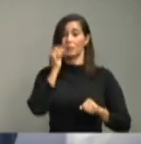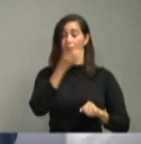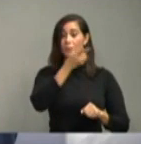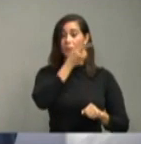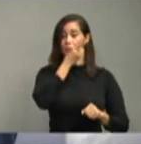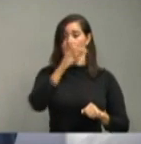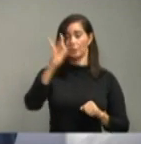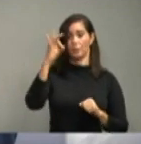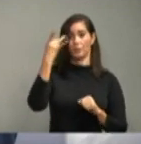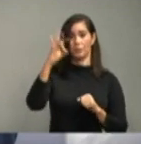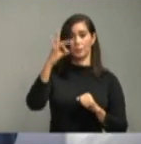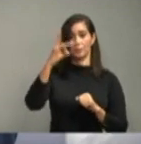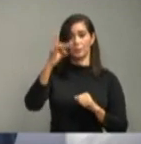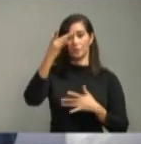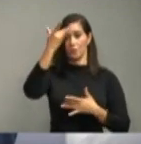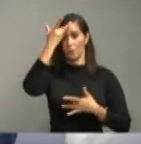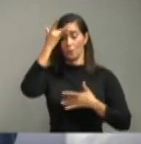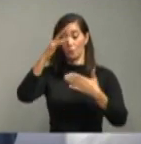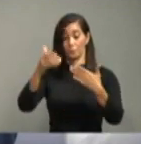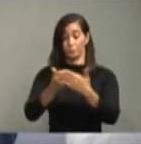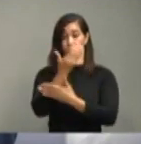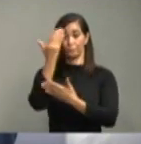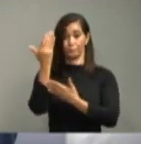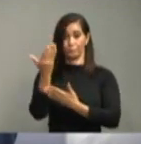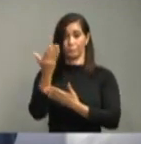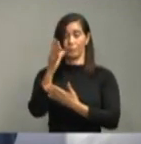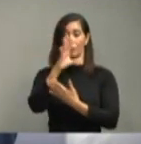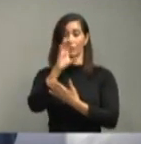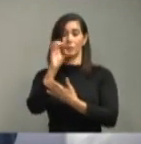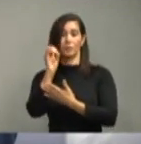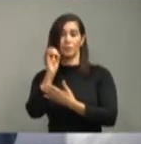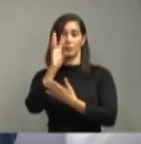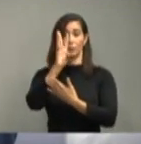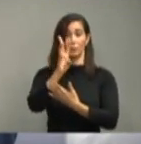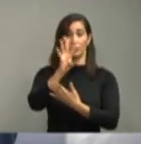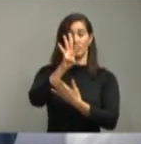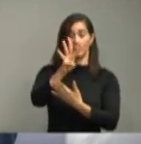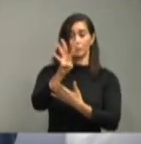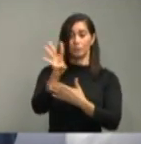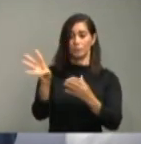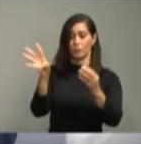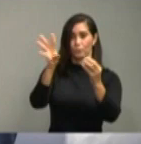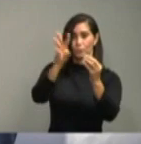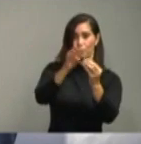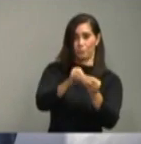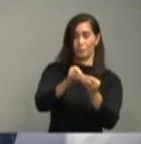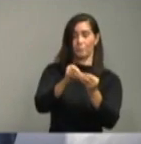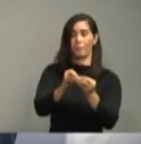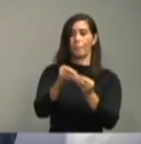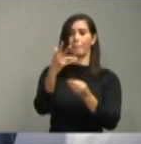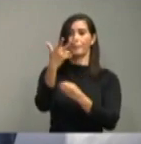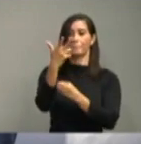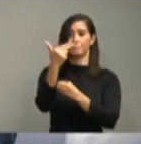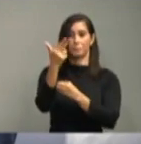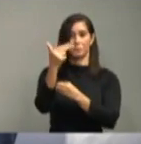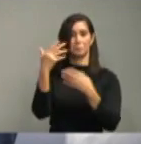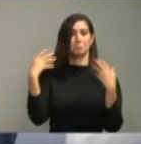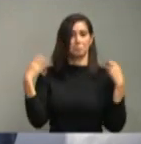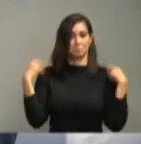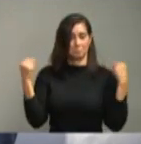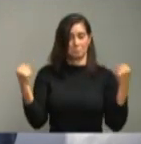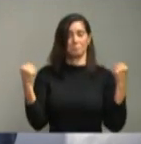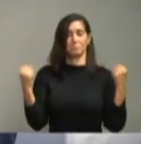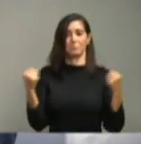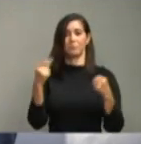18 casos nuevos, 564 acumulados, 13 recuperados,